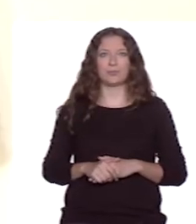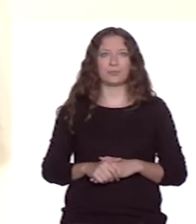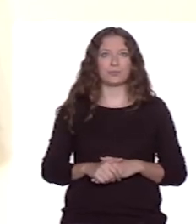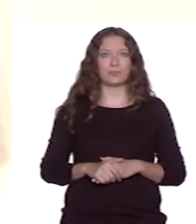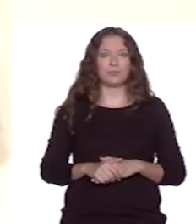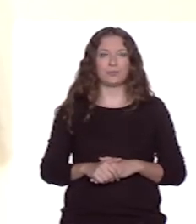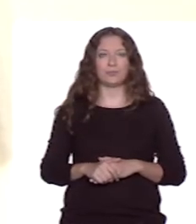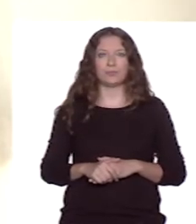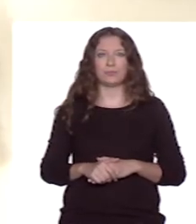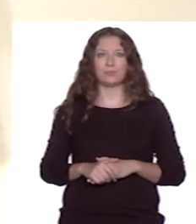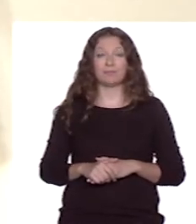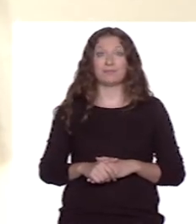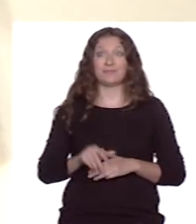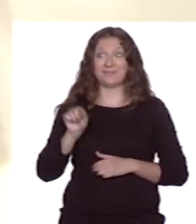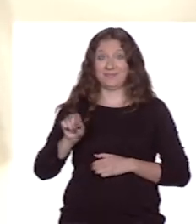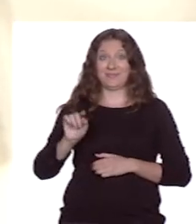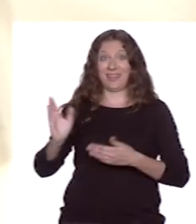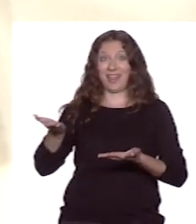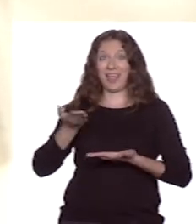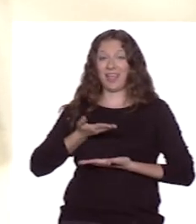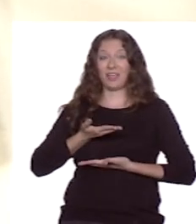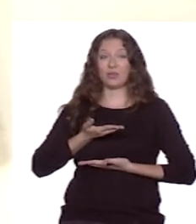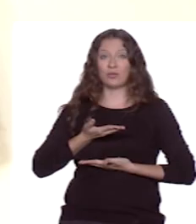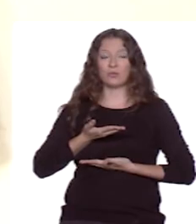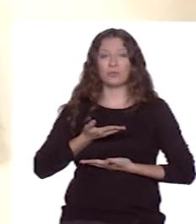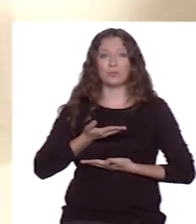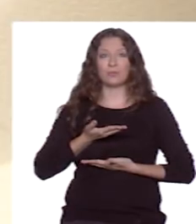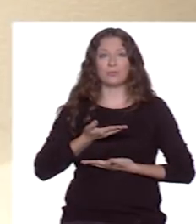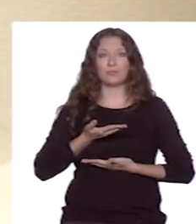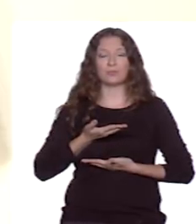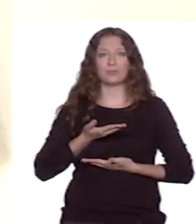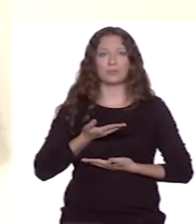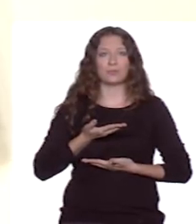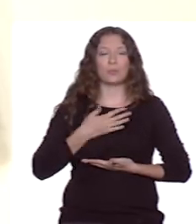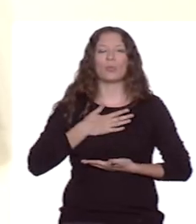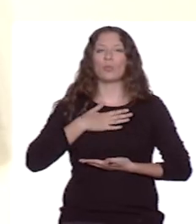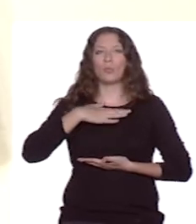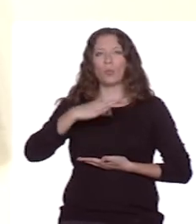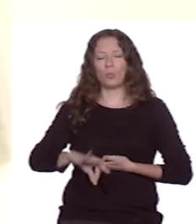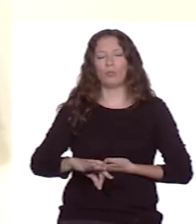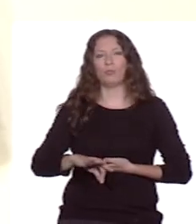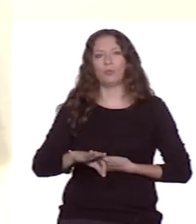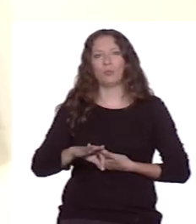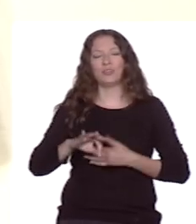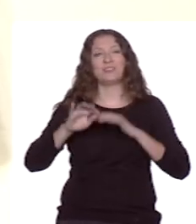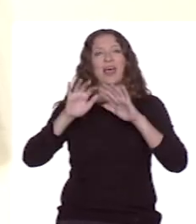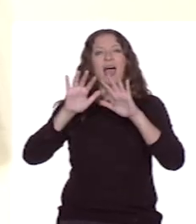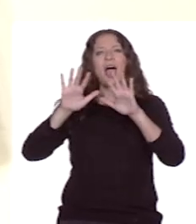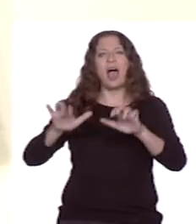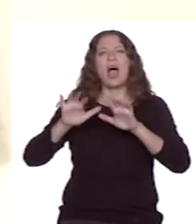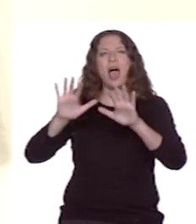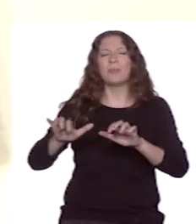donde podemos aprender acerca de su funcionamiento.